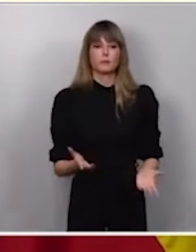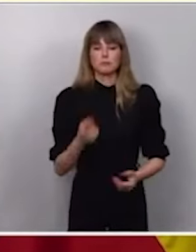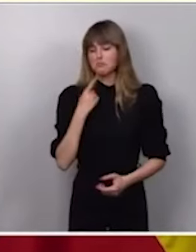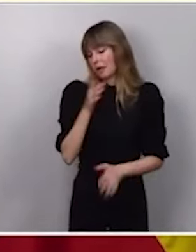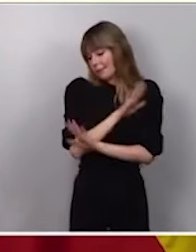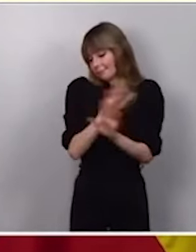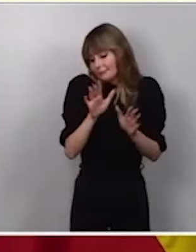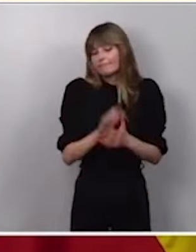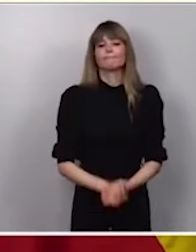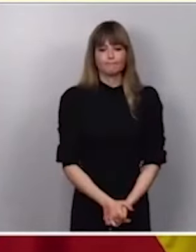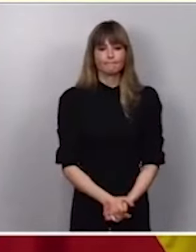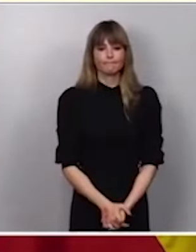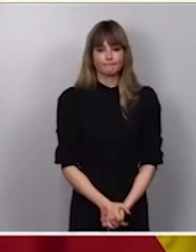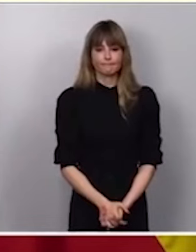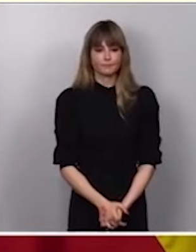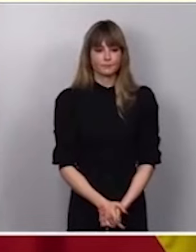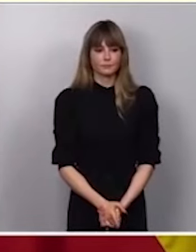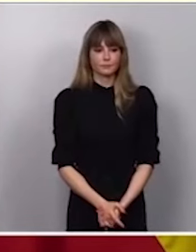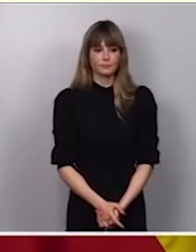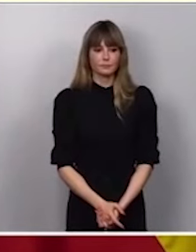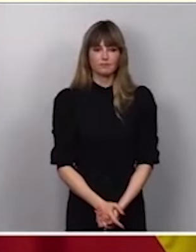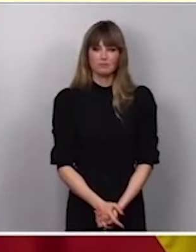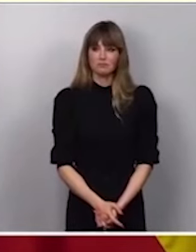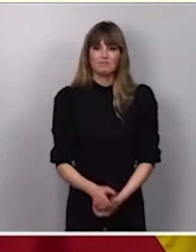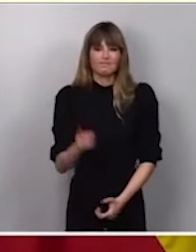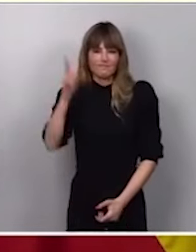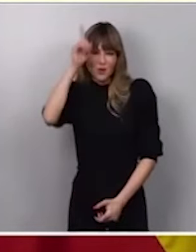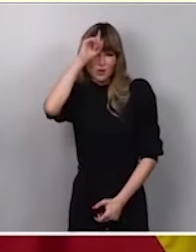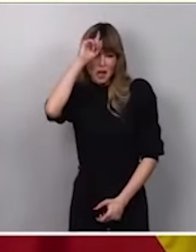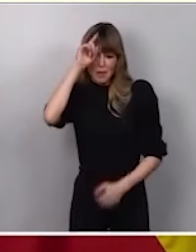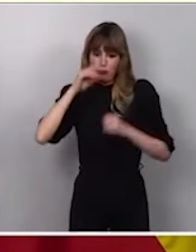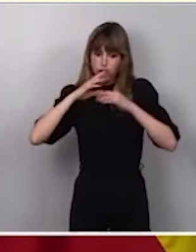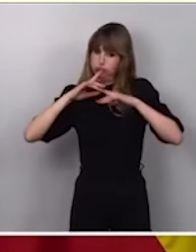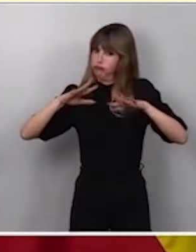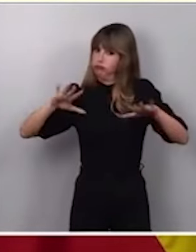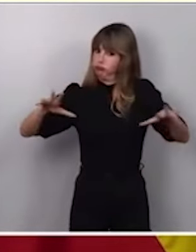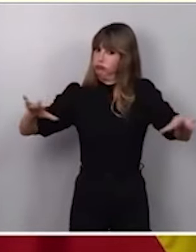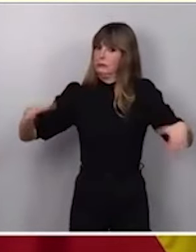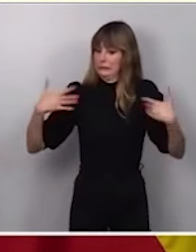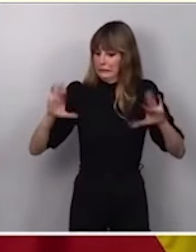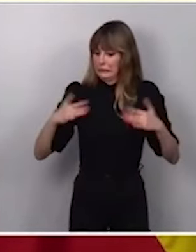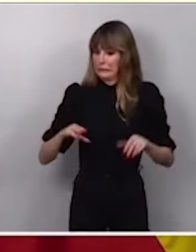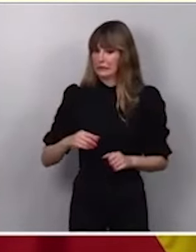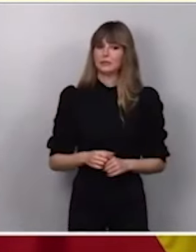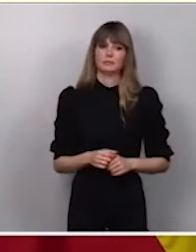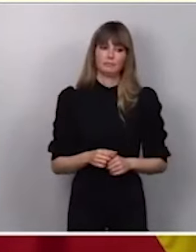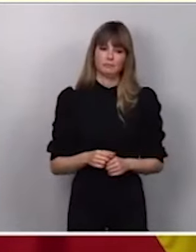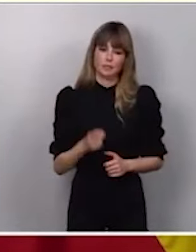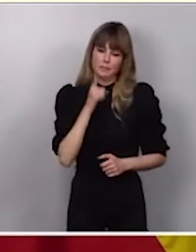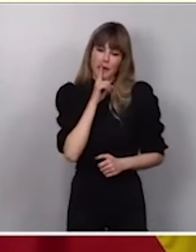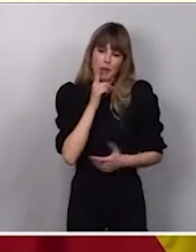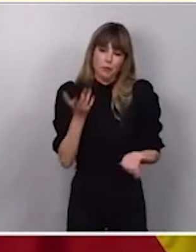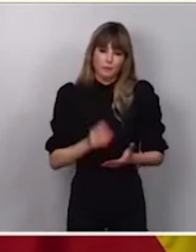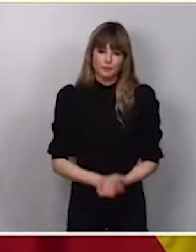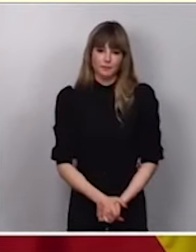dije lo que dije. No era consciente en ese momento de la repercusión que podía tener. Te aseguro que si la hubiera tenido, pues no lo hubiera dicho.